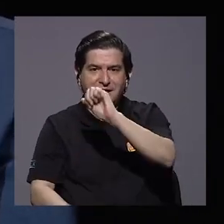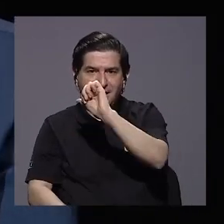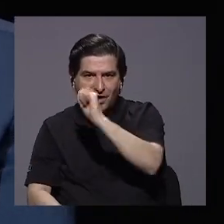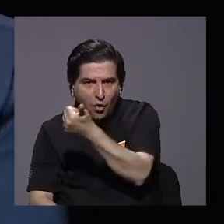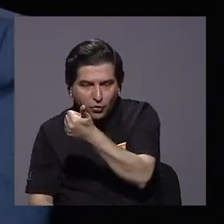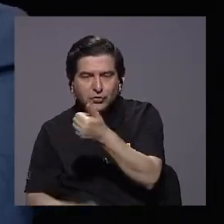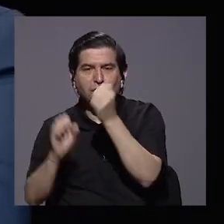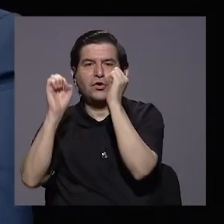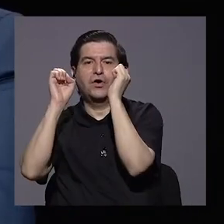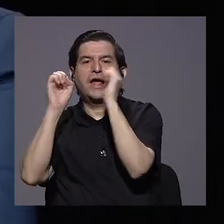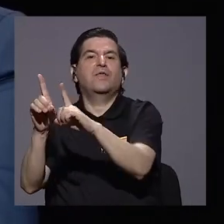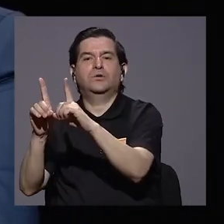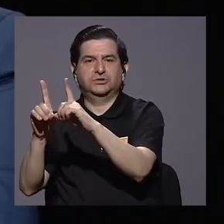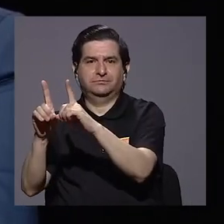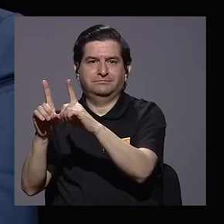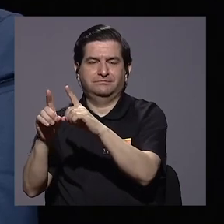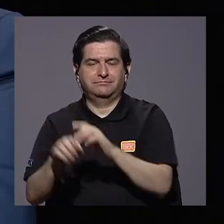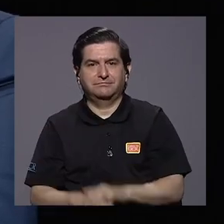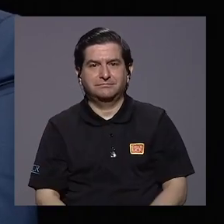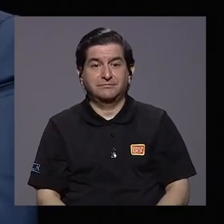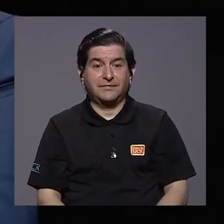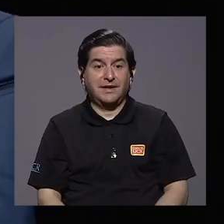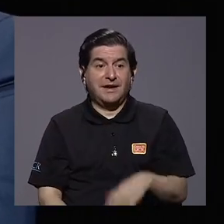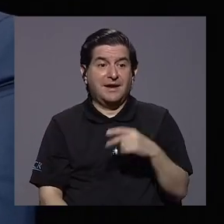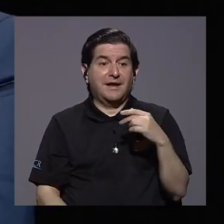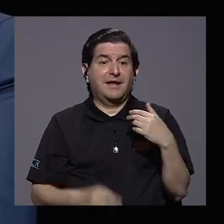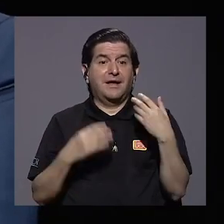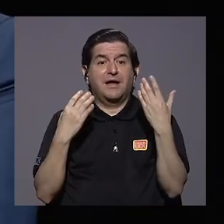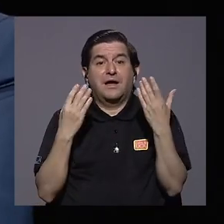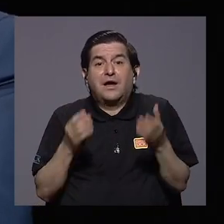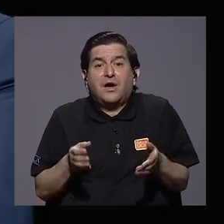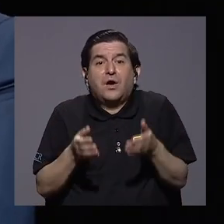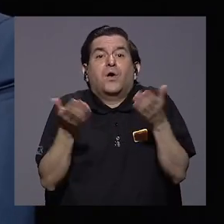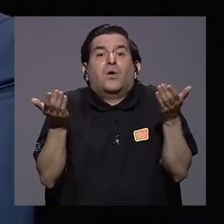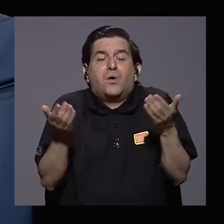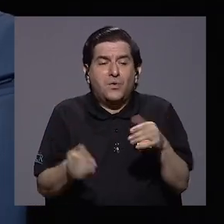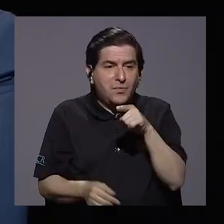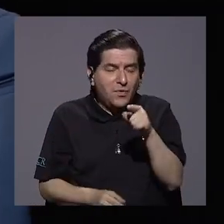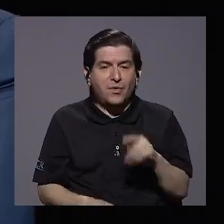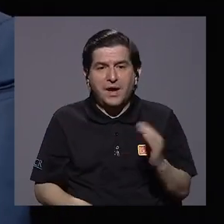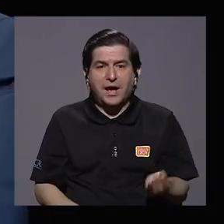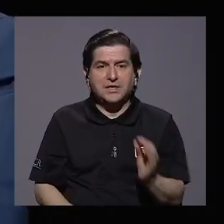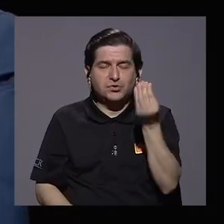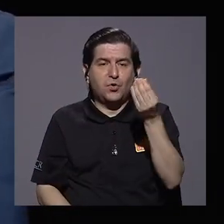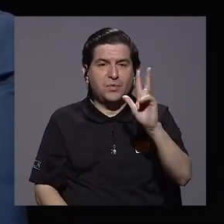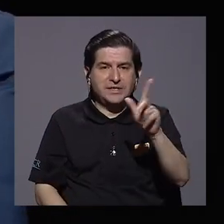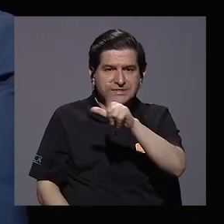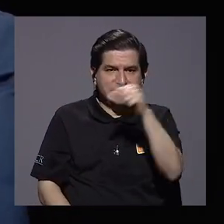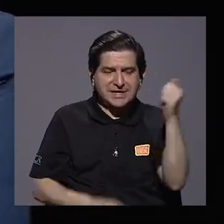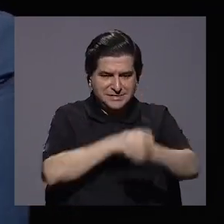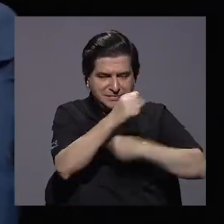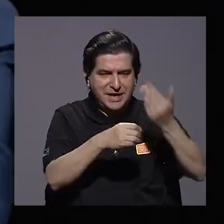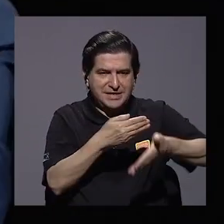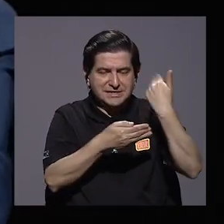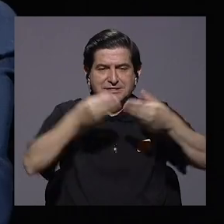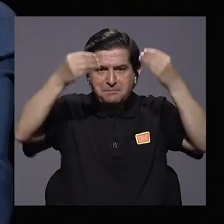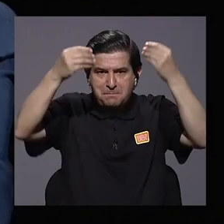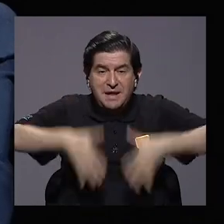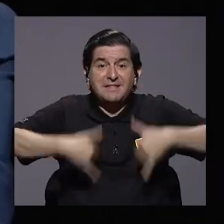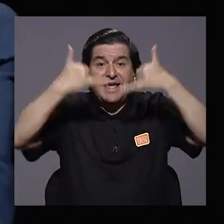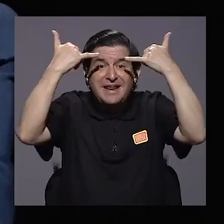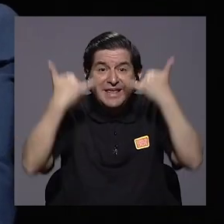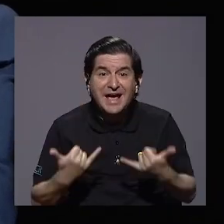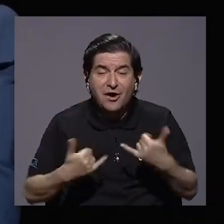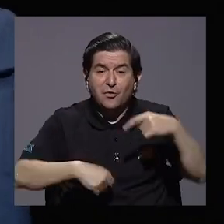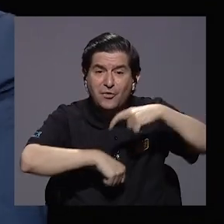otro tema es la educación, porque hay que ver cómo vamos a rescatar estos muchachos que perdieron tres meses el año pasado con lo que